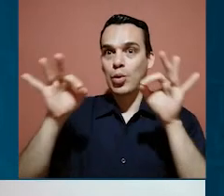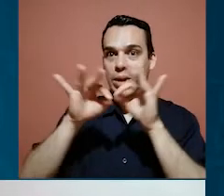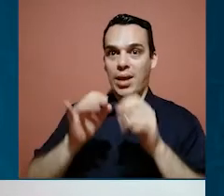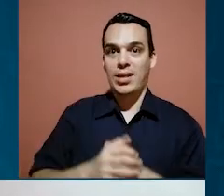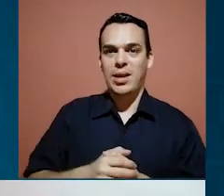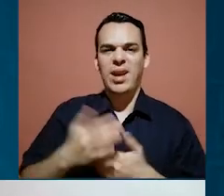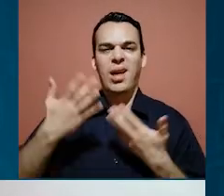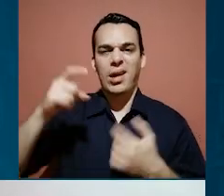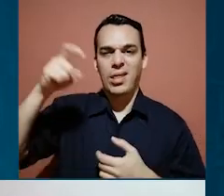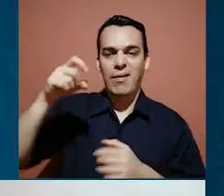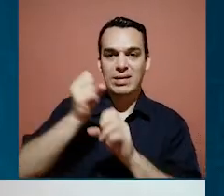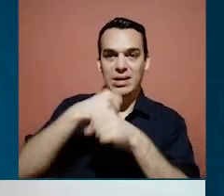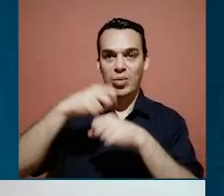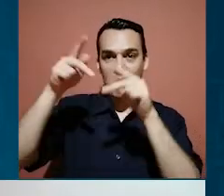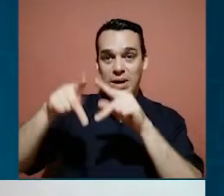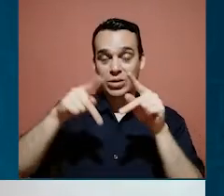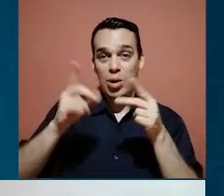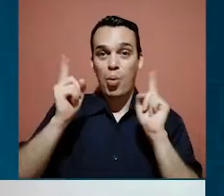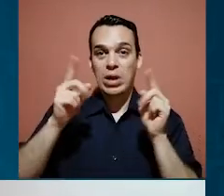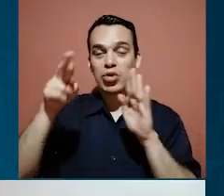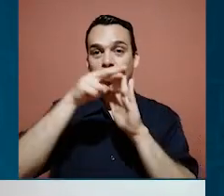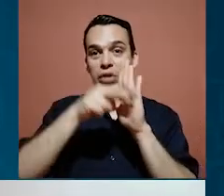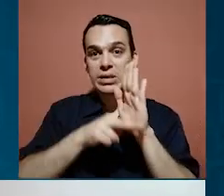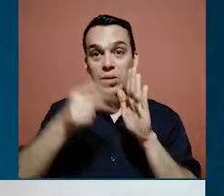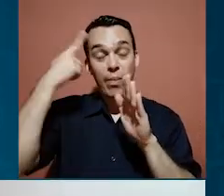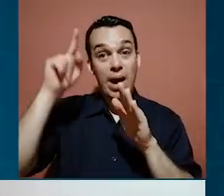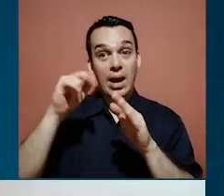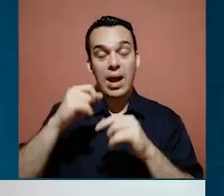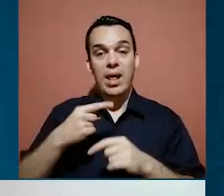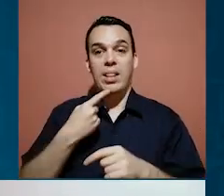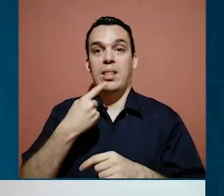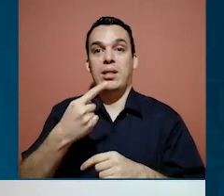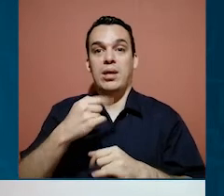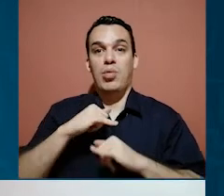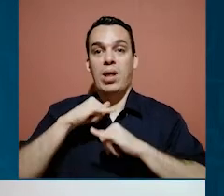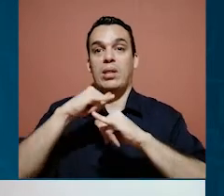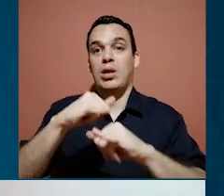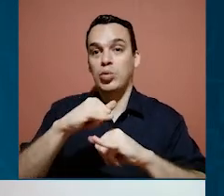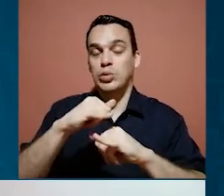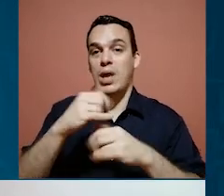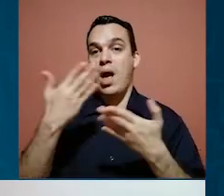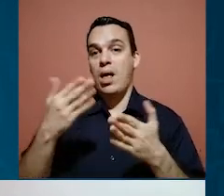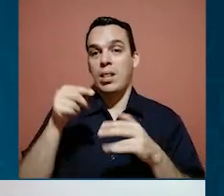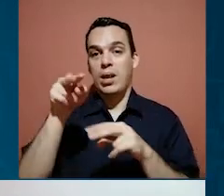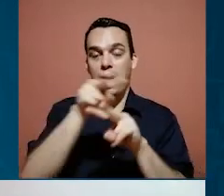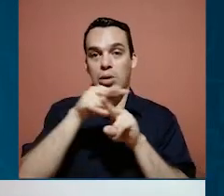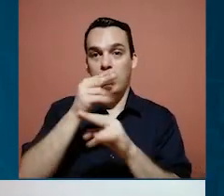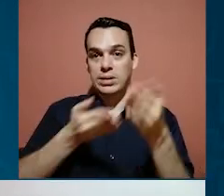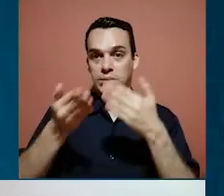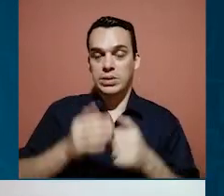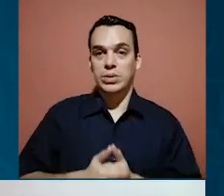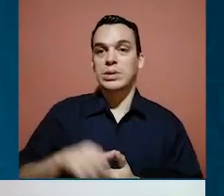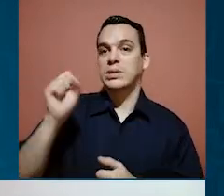importante, ¿qué debe hacer una persona? ¿Cuáles son los requisitos para interponer una denuncia ante la Contraloría de